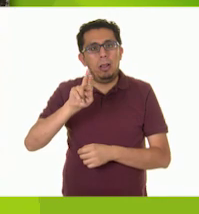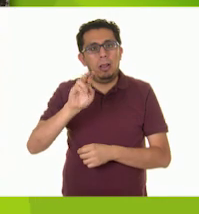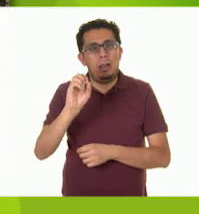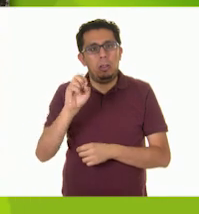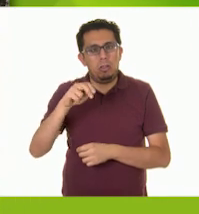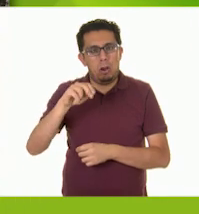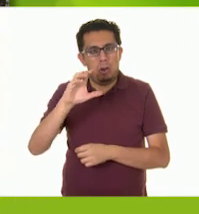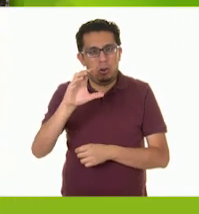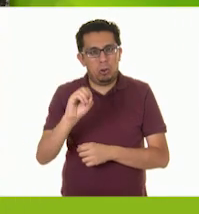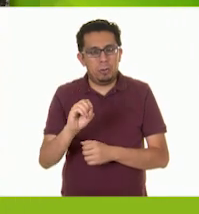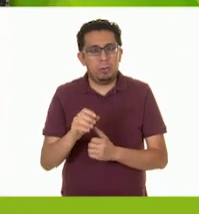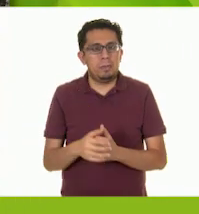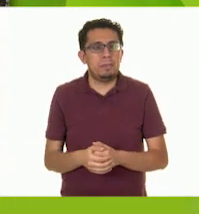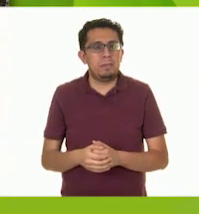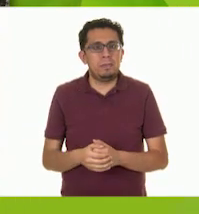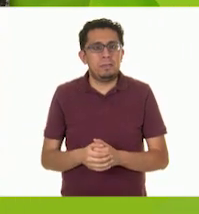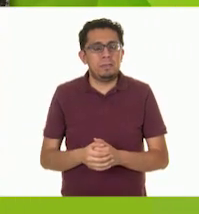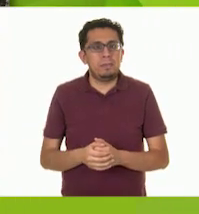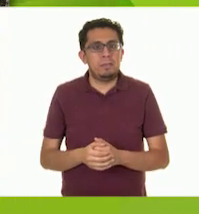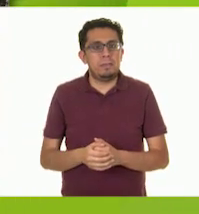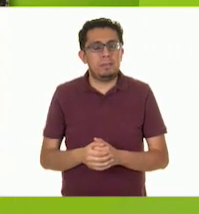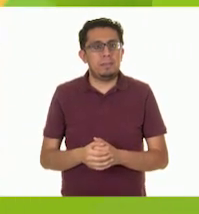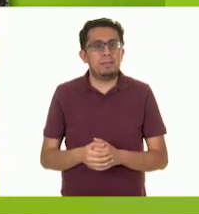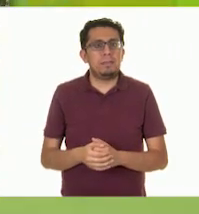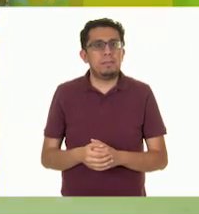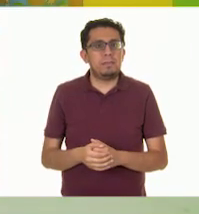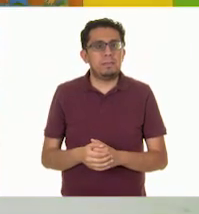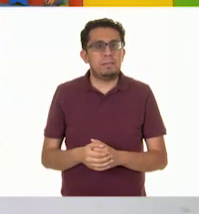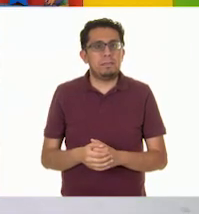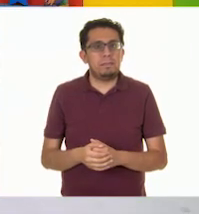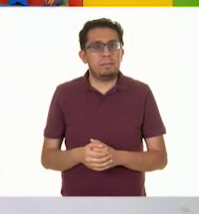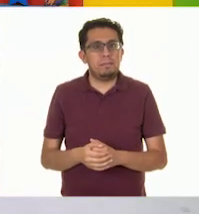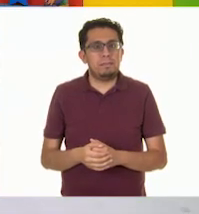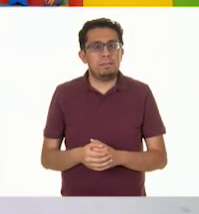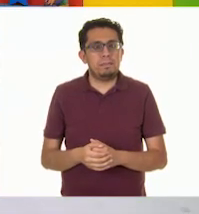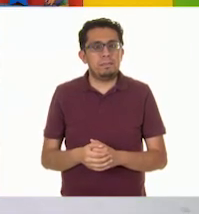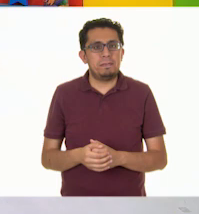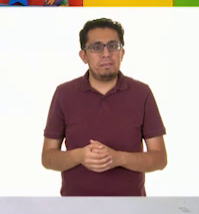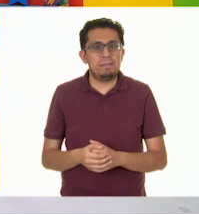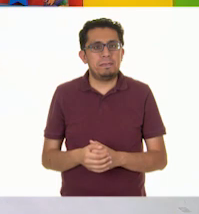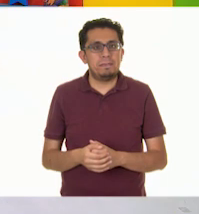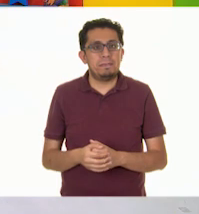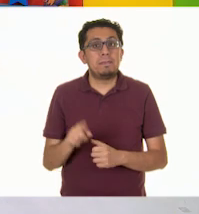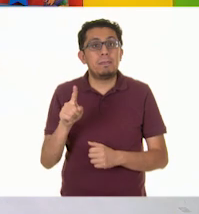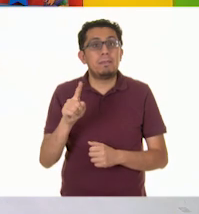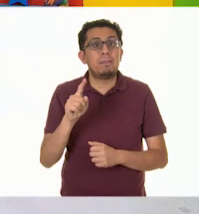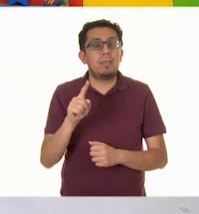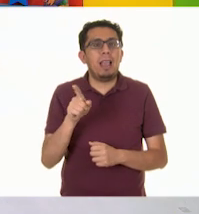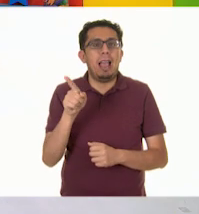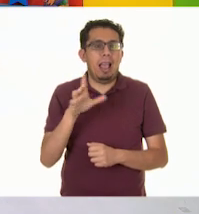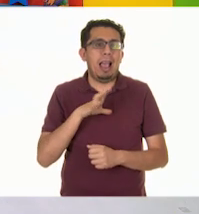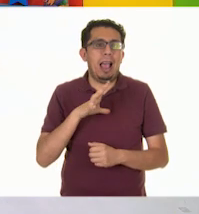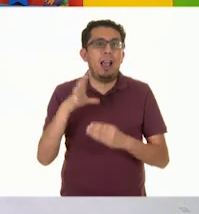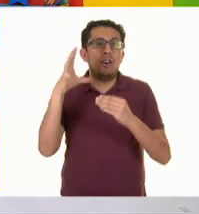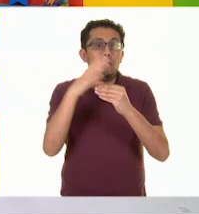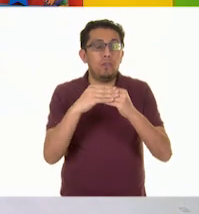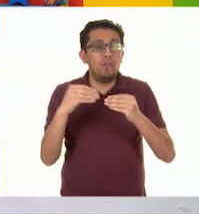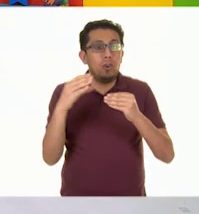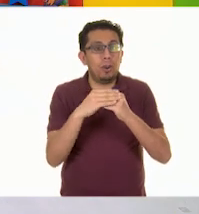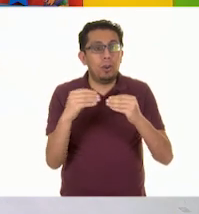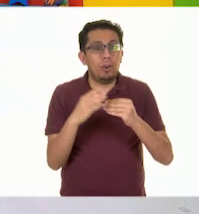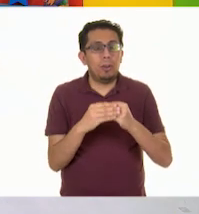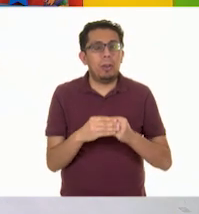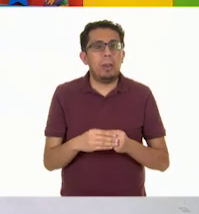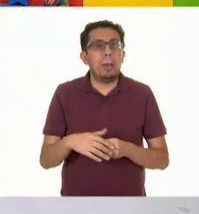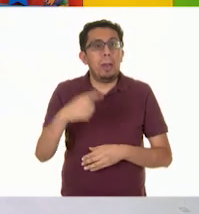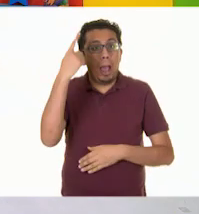Mira, qué bonito. Y finalmente tenemos... ¡El fruto! Mira, para